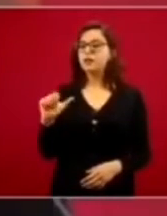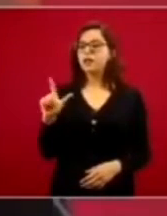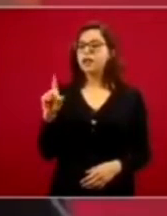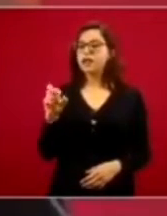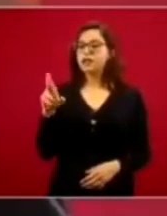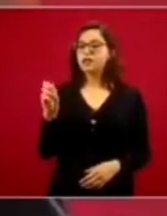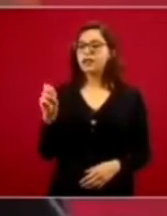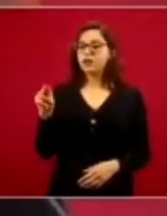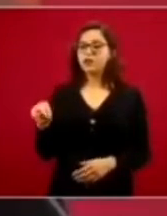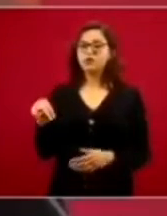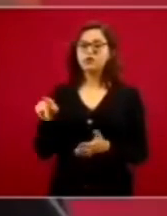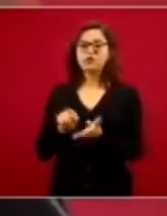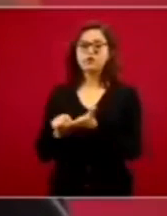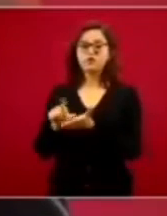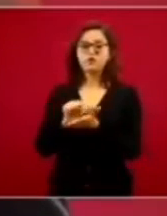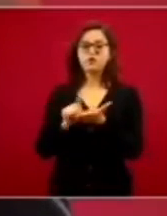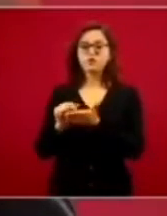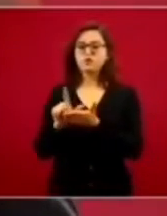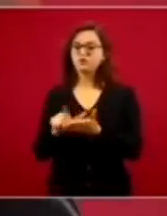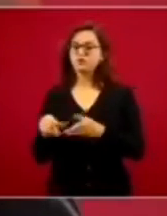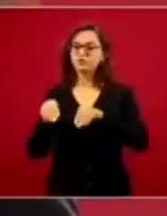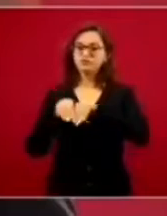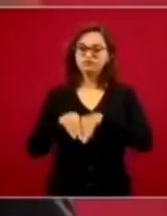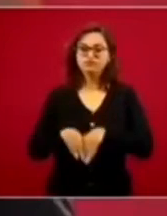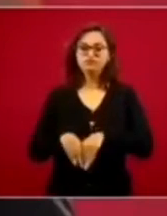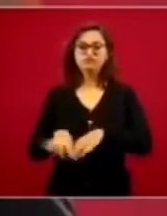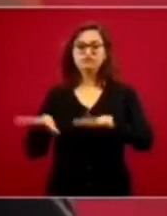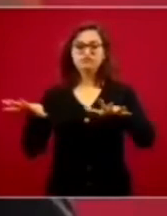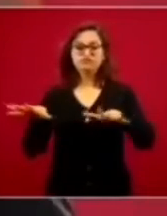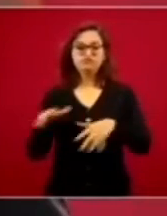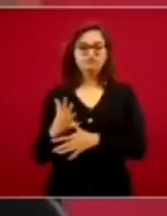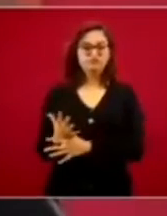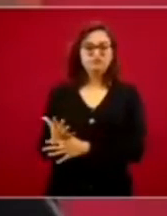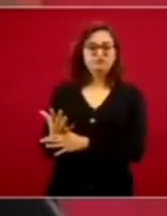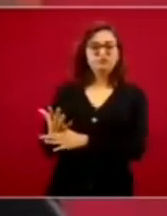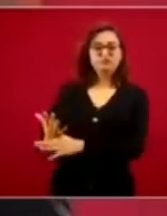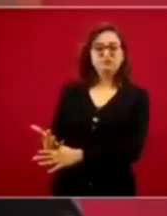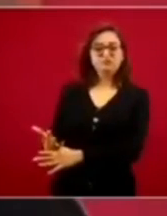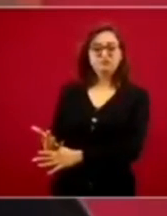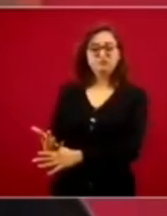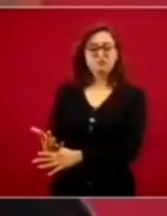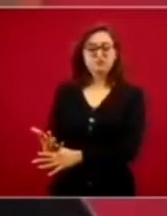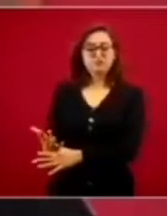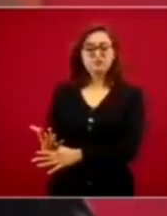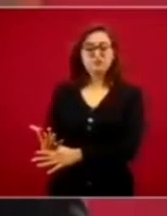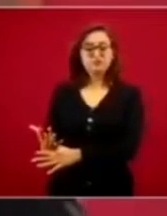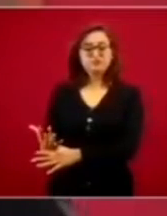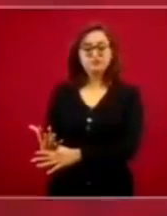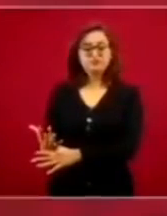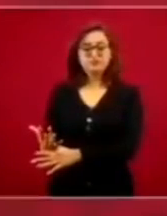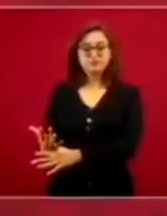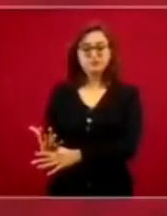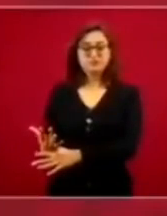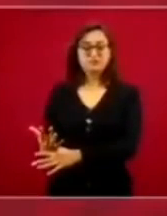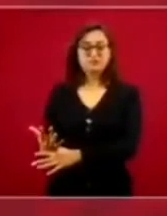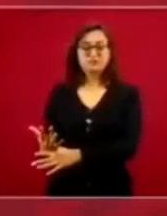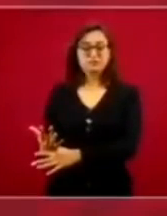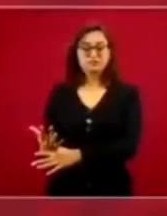un comentario en donde nos impiden, o mejor dicho, el